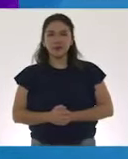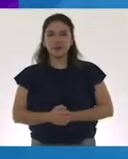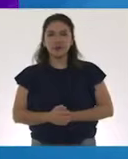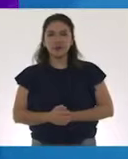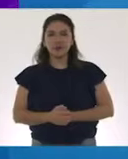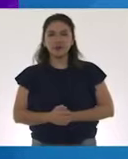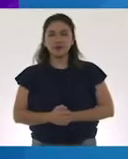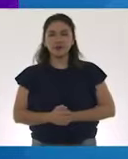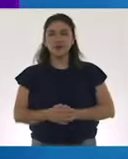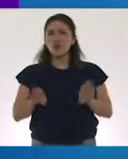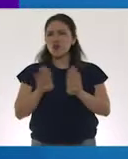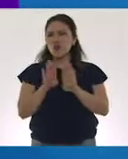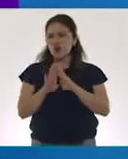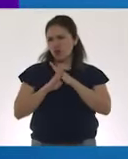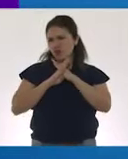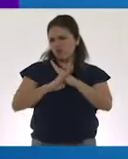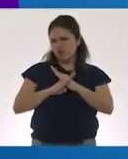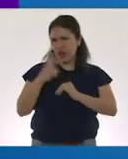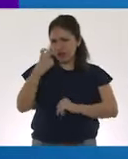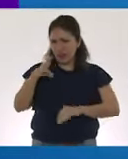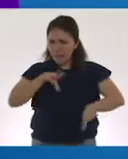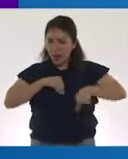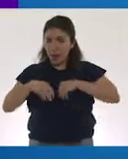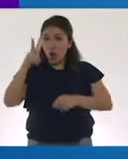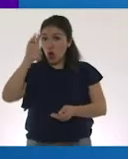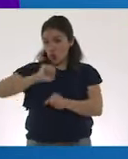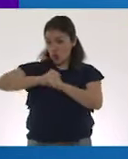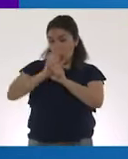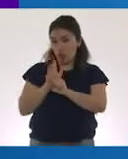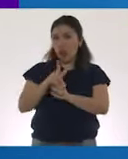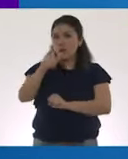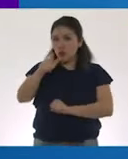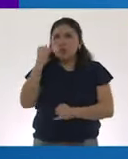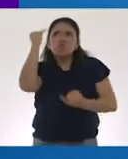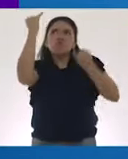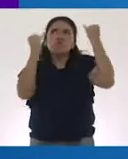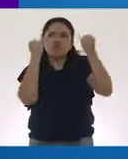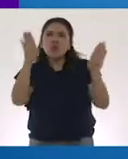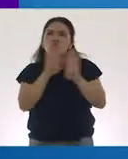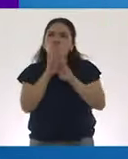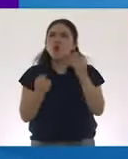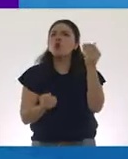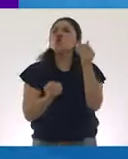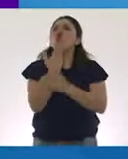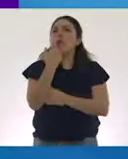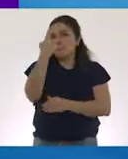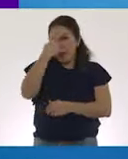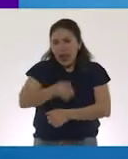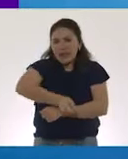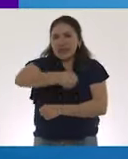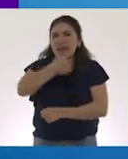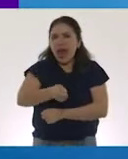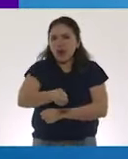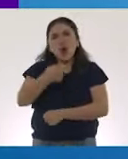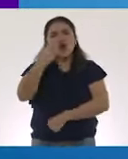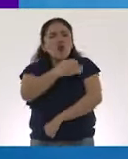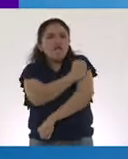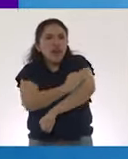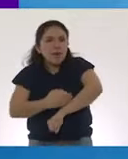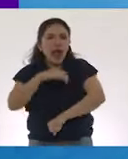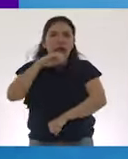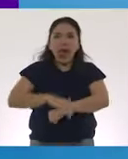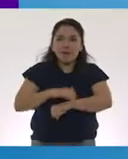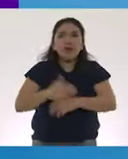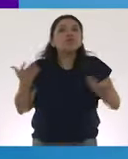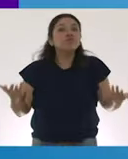Para evitar contagios del COVID-19, ponte creativo e inventa una nueva forma de saludar a tus familiares